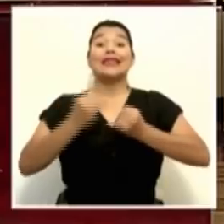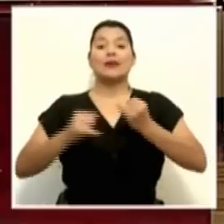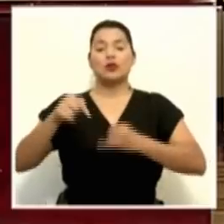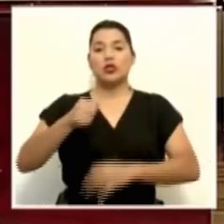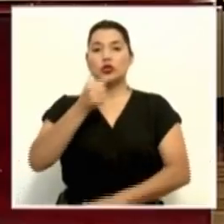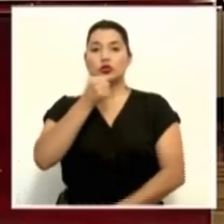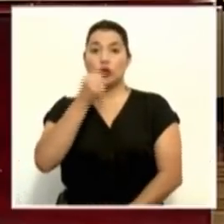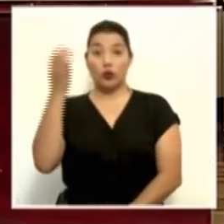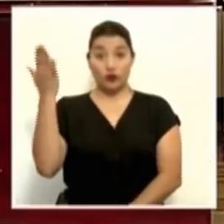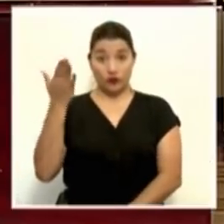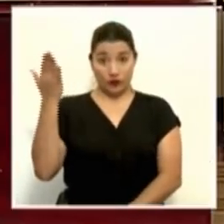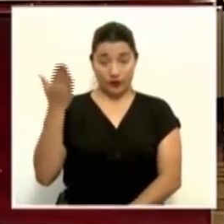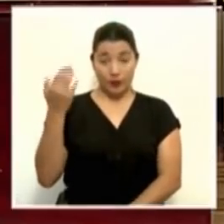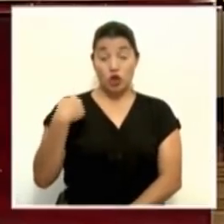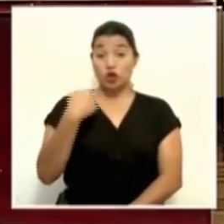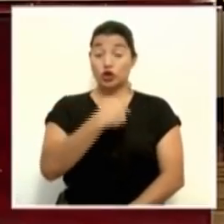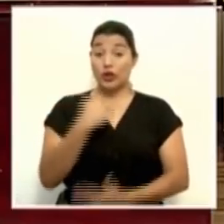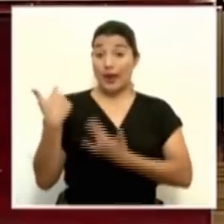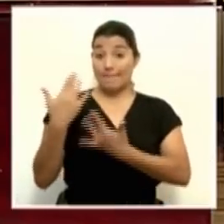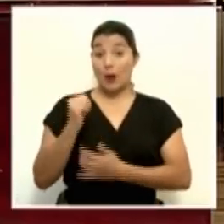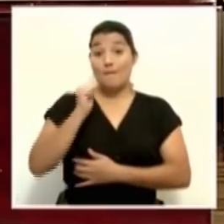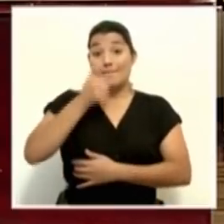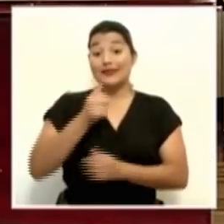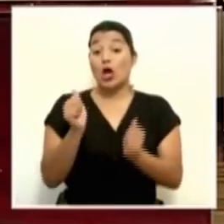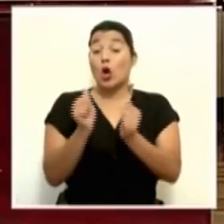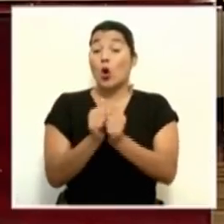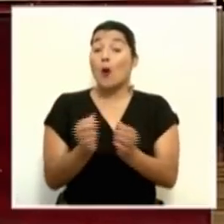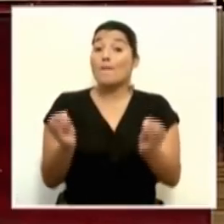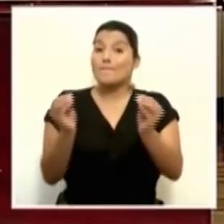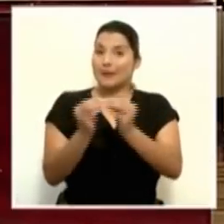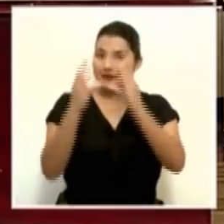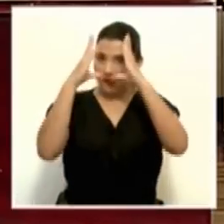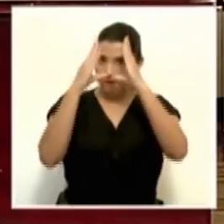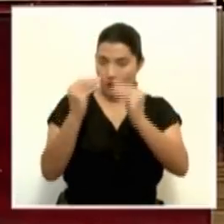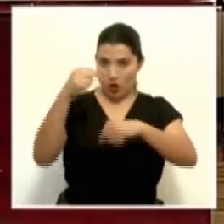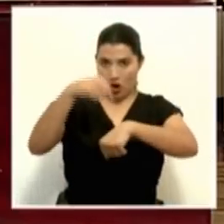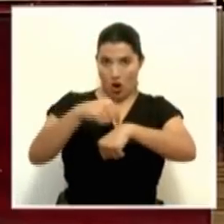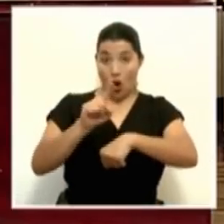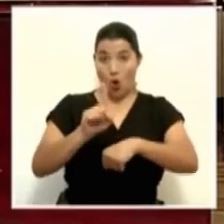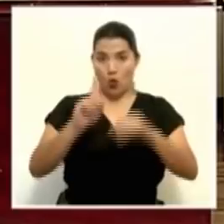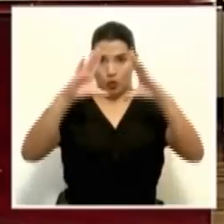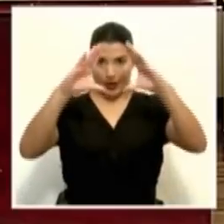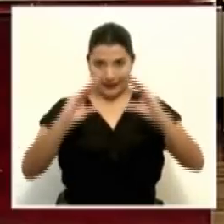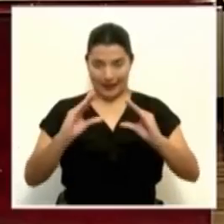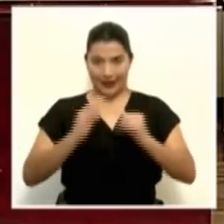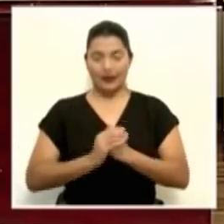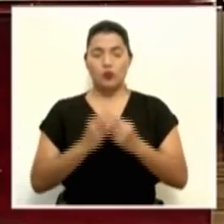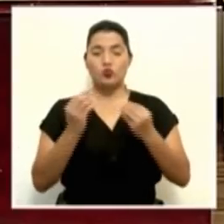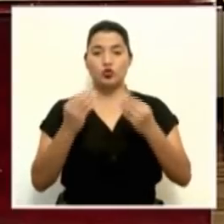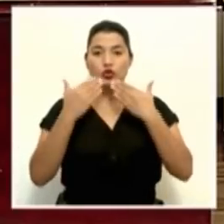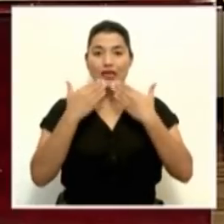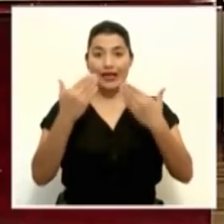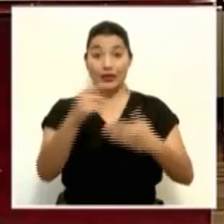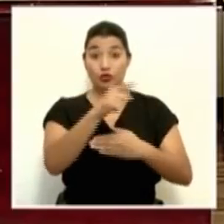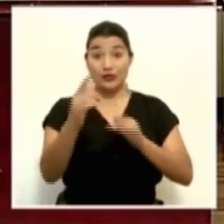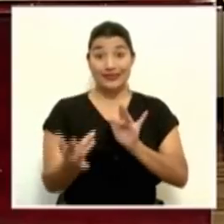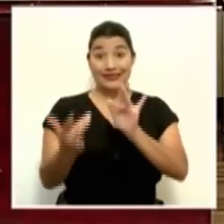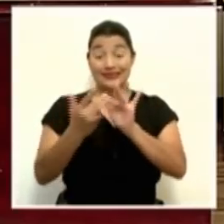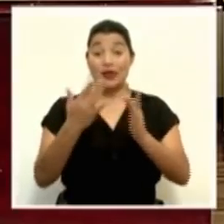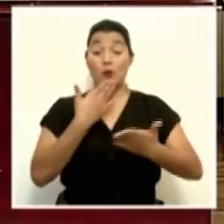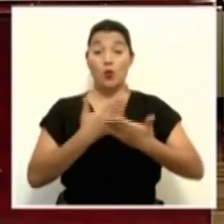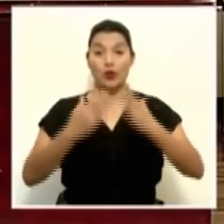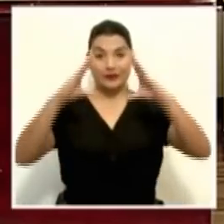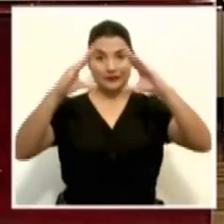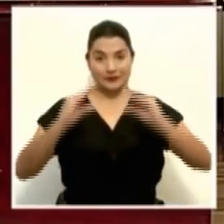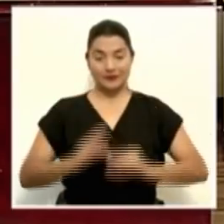conferencia de prensa. Les esperamos mañana con una nueva actualización al ser la una de la tarde. Muchas gracias por su sintonía muy